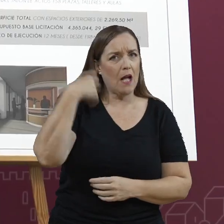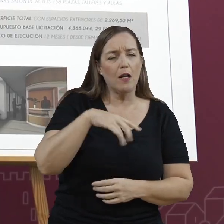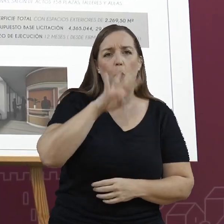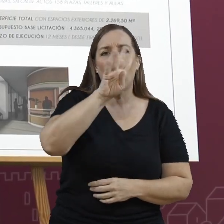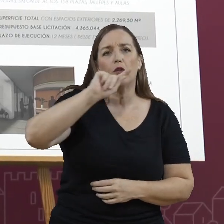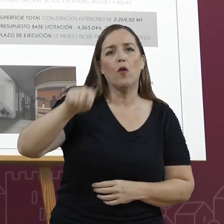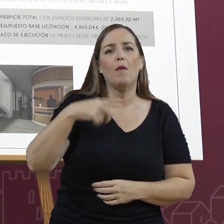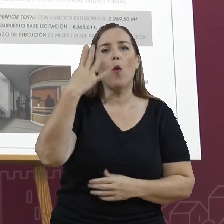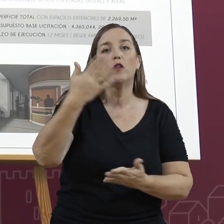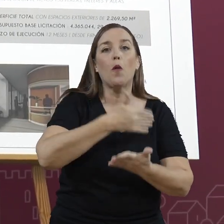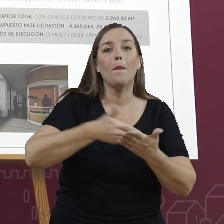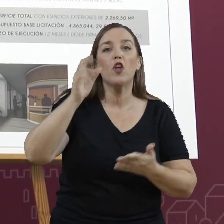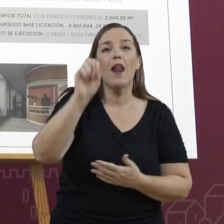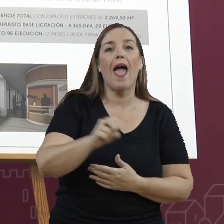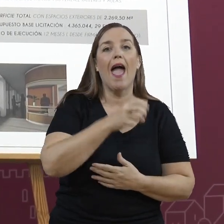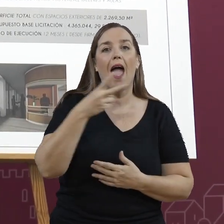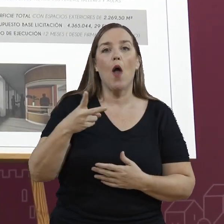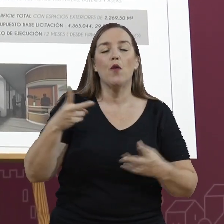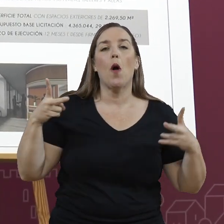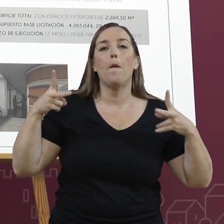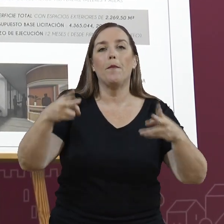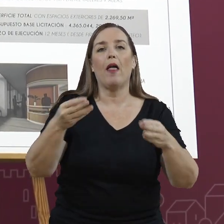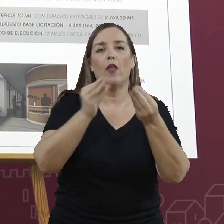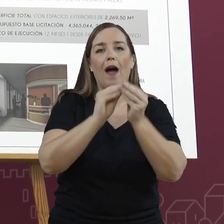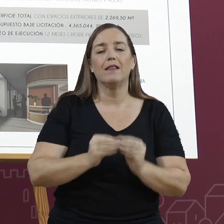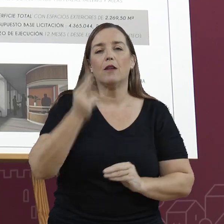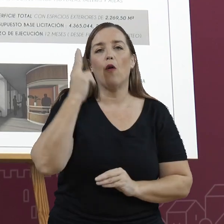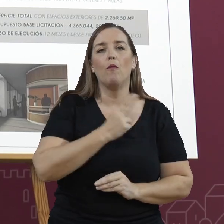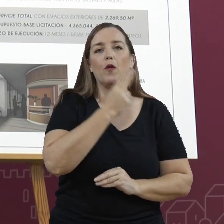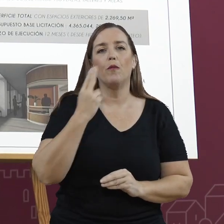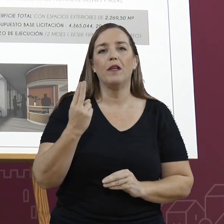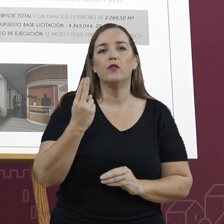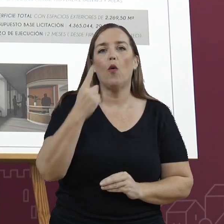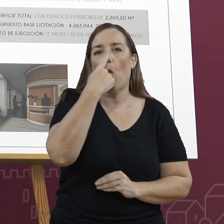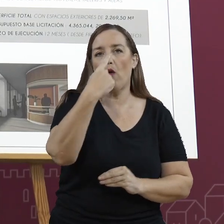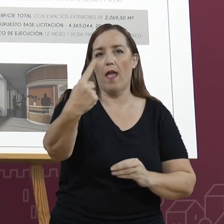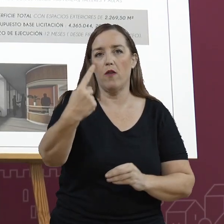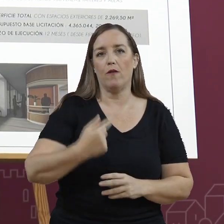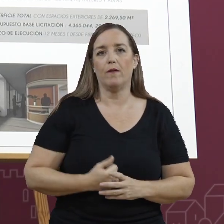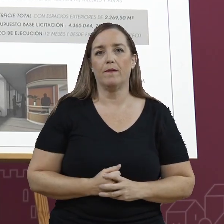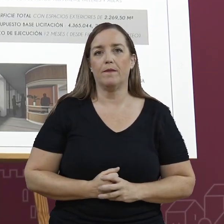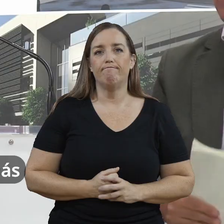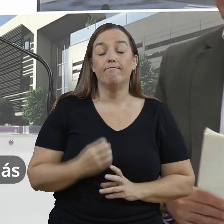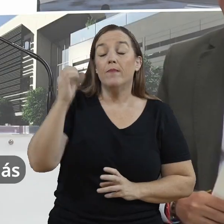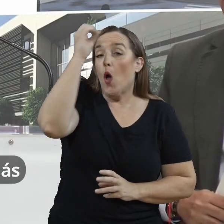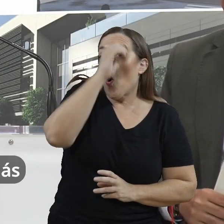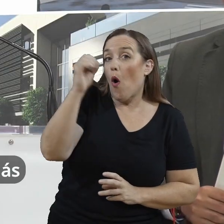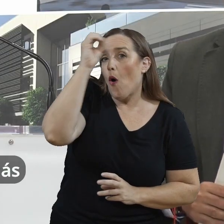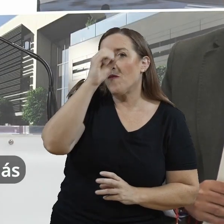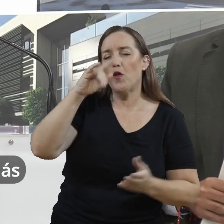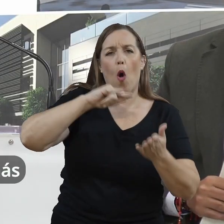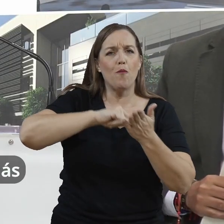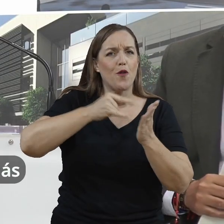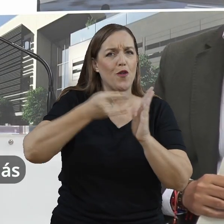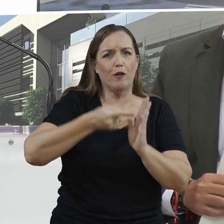Es un proyecto ambicioso de casi 4,4 millones de euros y con un plazo de ejecución de 12 meses. Yo creo que va ser el